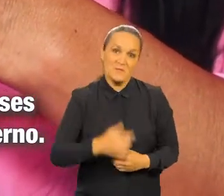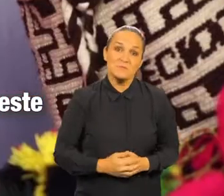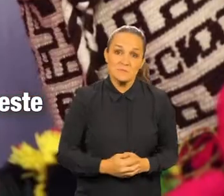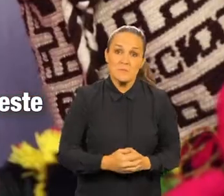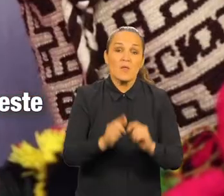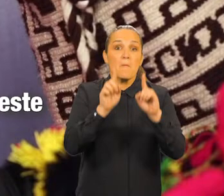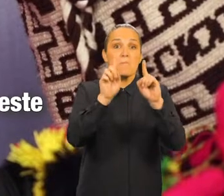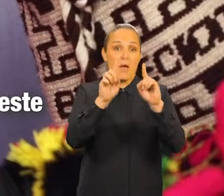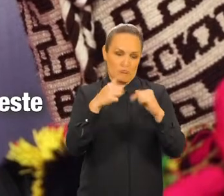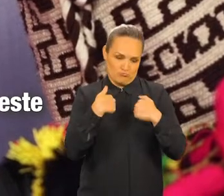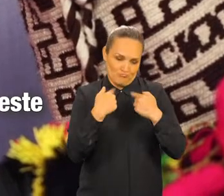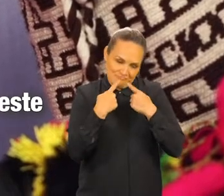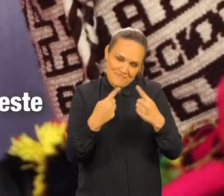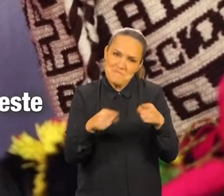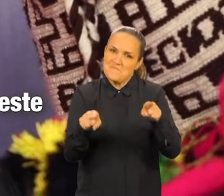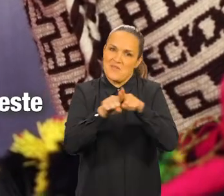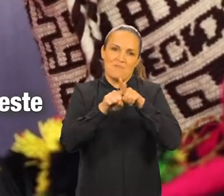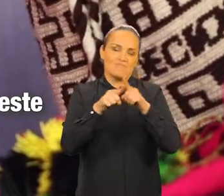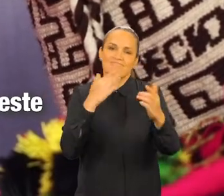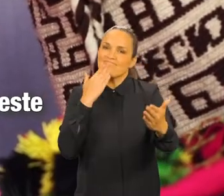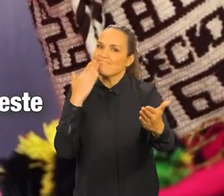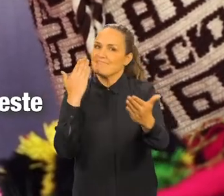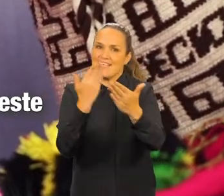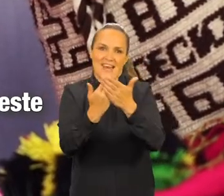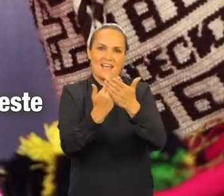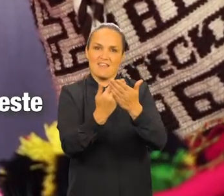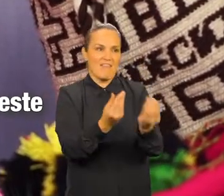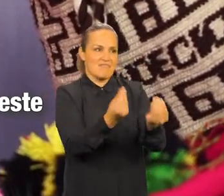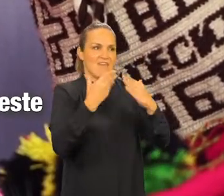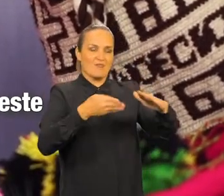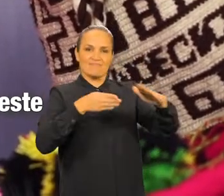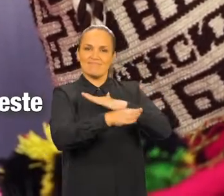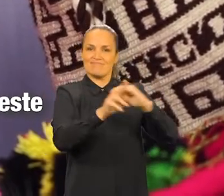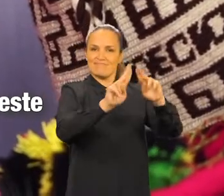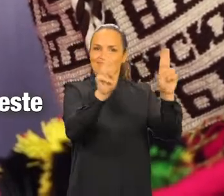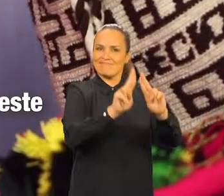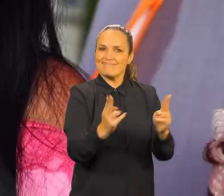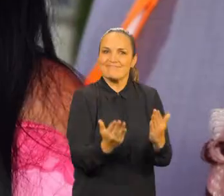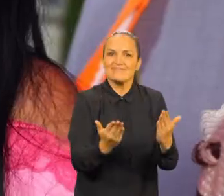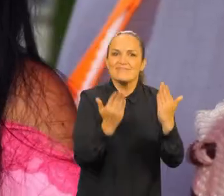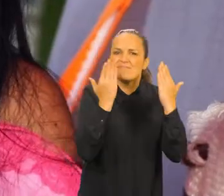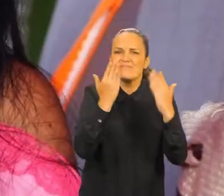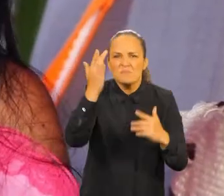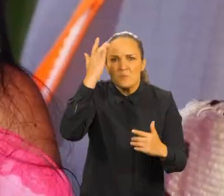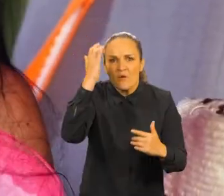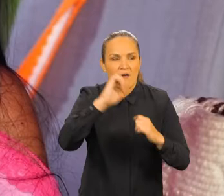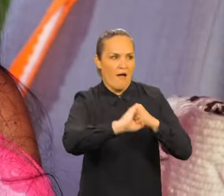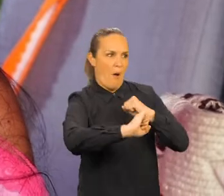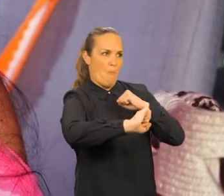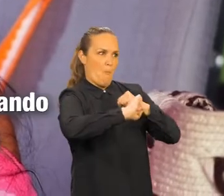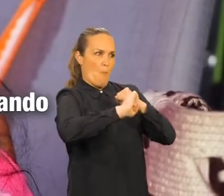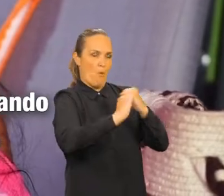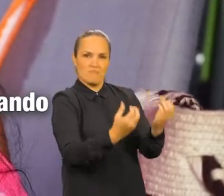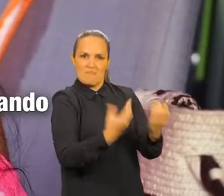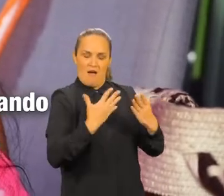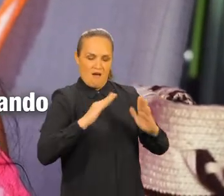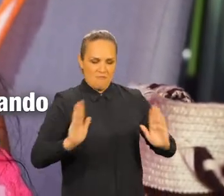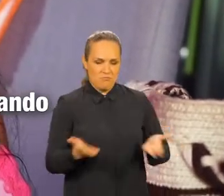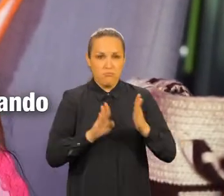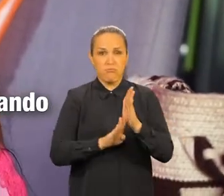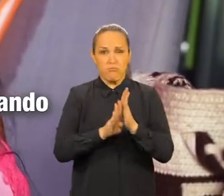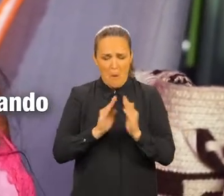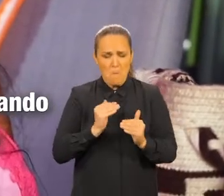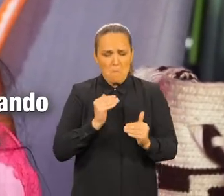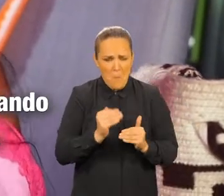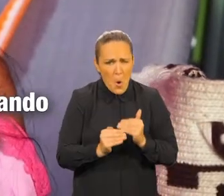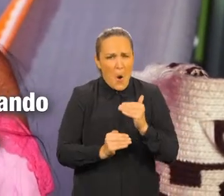gobierno. Pero al igual, yo estoy muy agradecida con este acceso que nos ha dado el gobierno porque ha sido un gran apoyo para nosotros